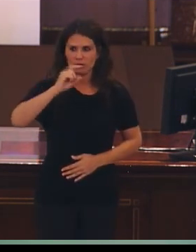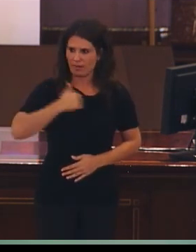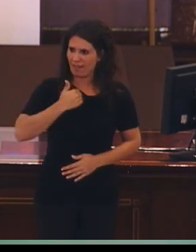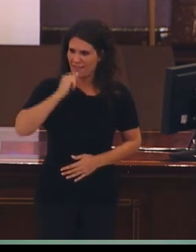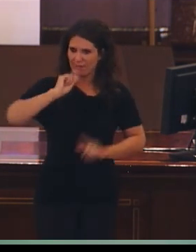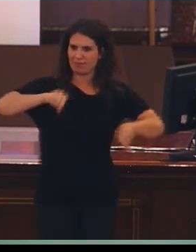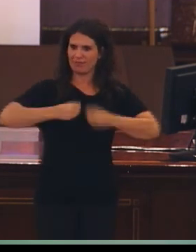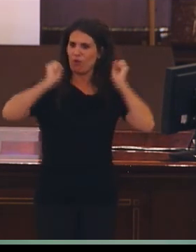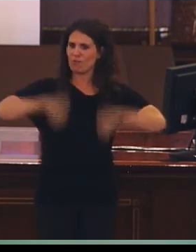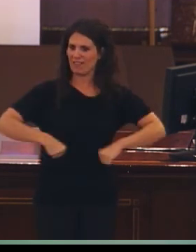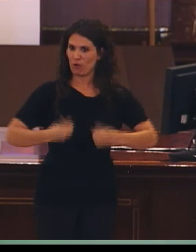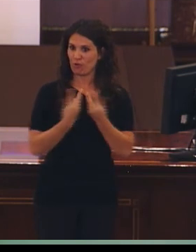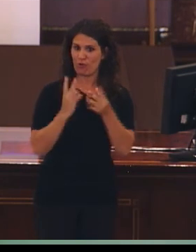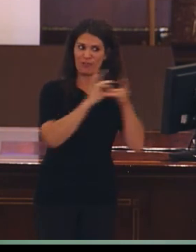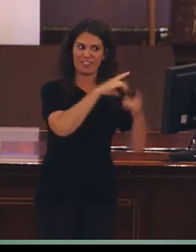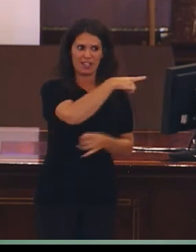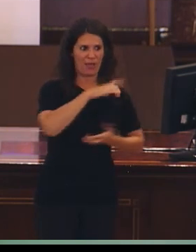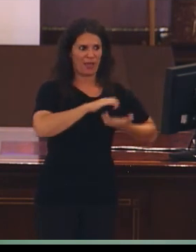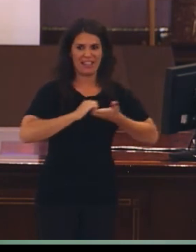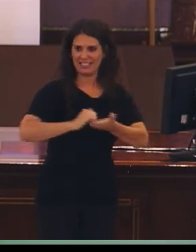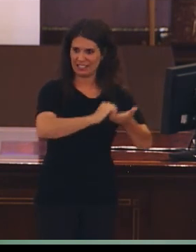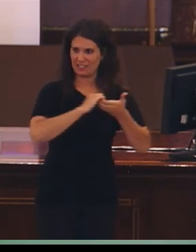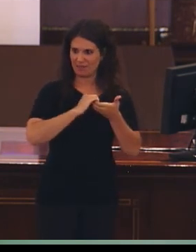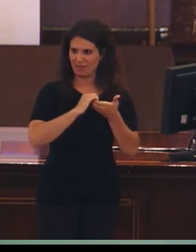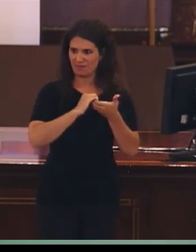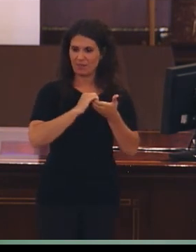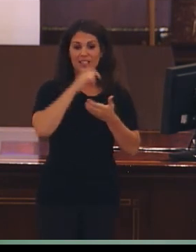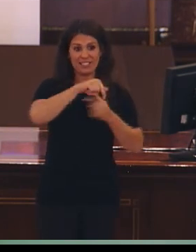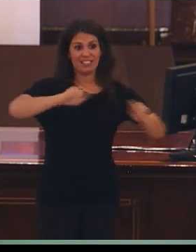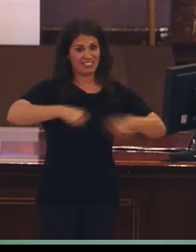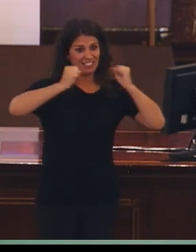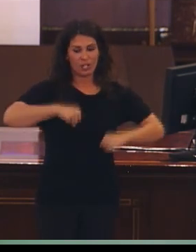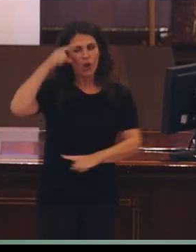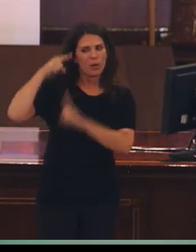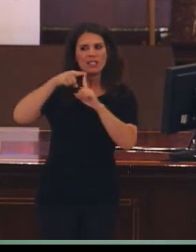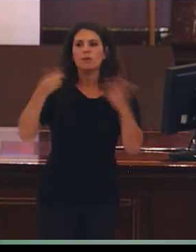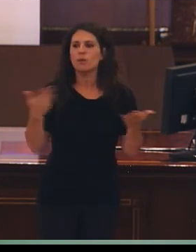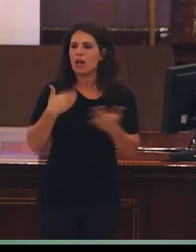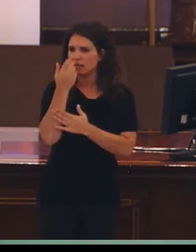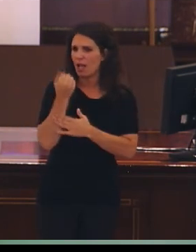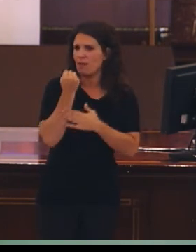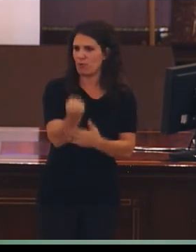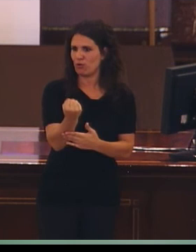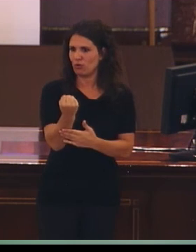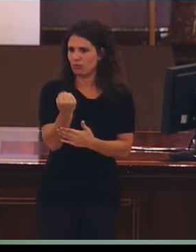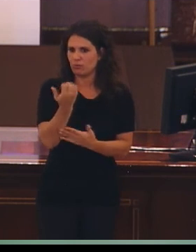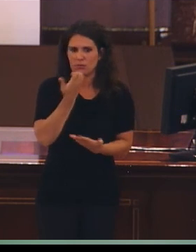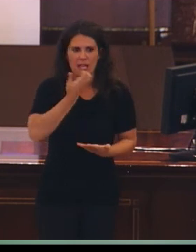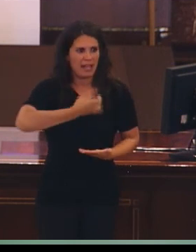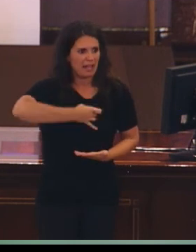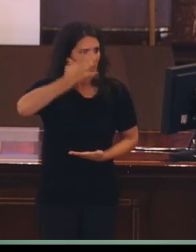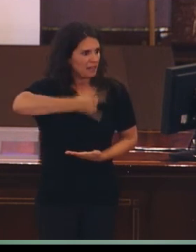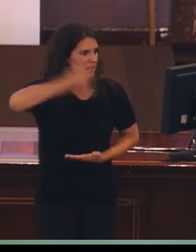con la CNSE para apoyar todas estas iniciativas